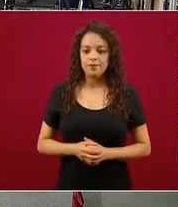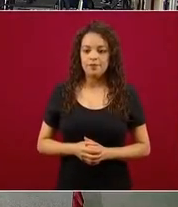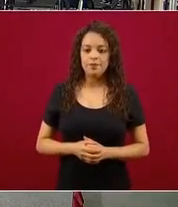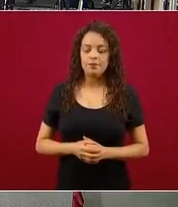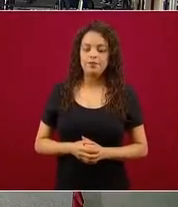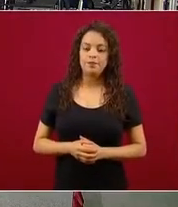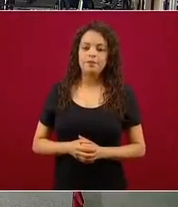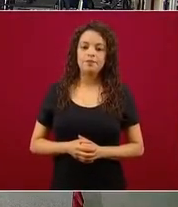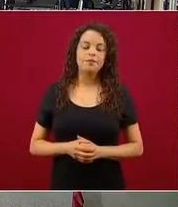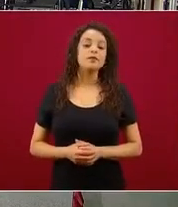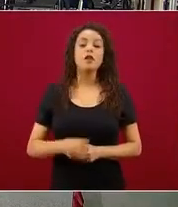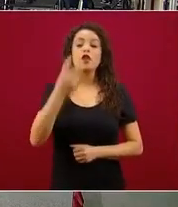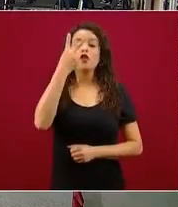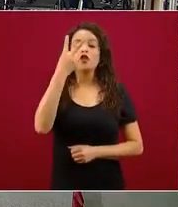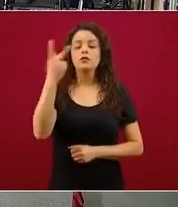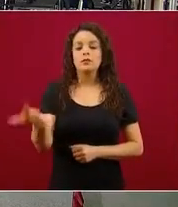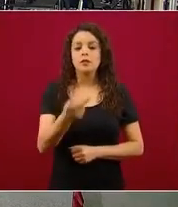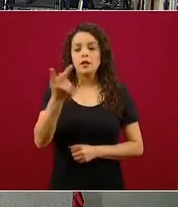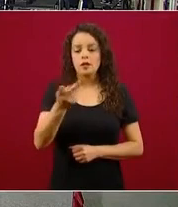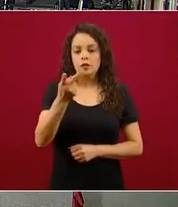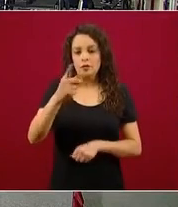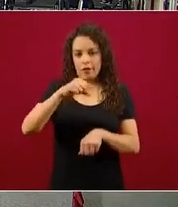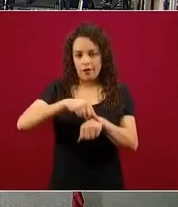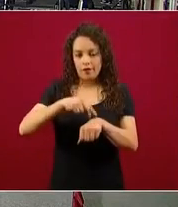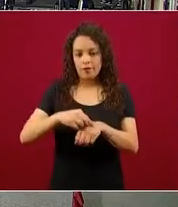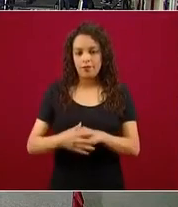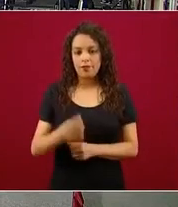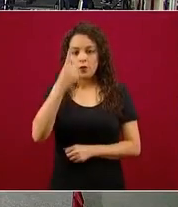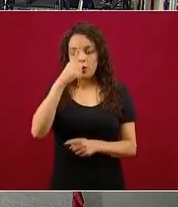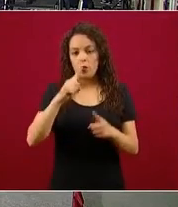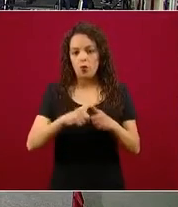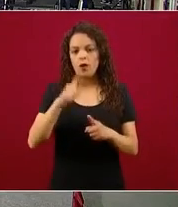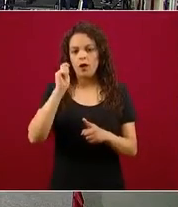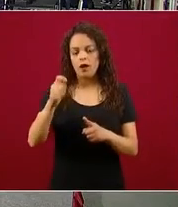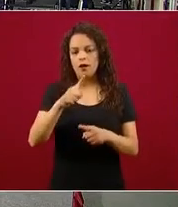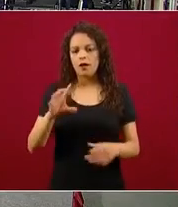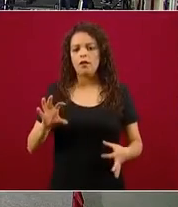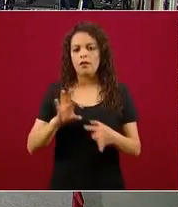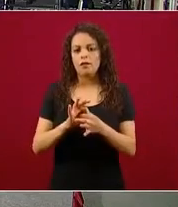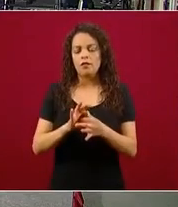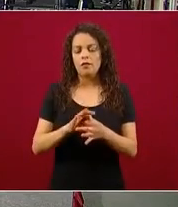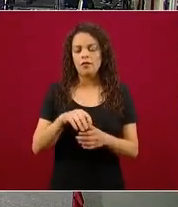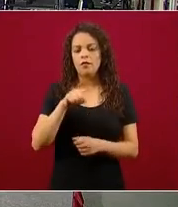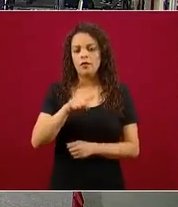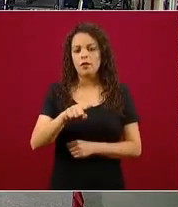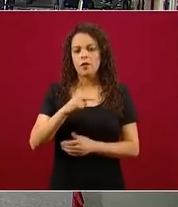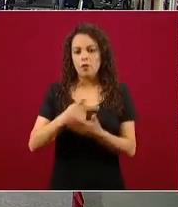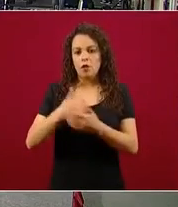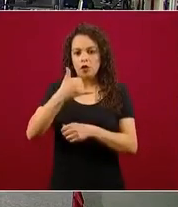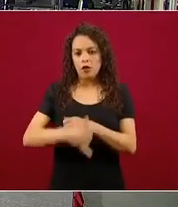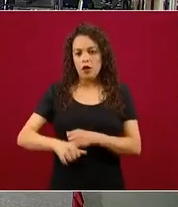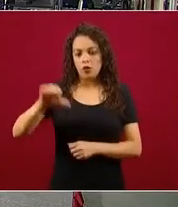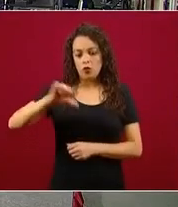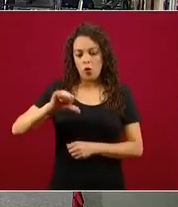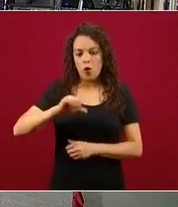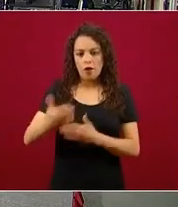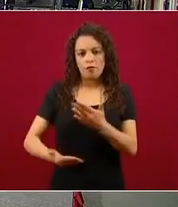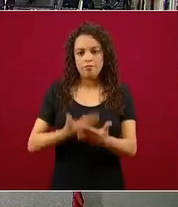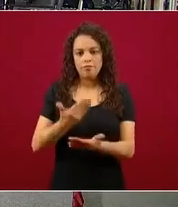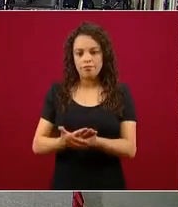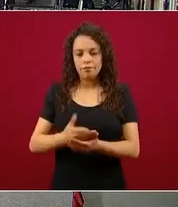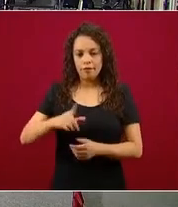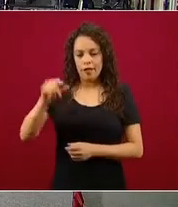Dos preguntas, doctor. Una relacionada con el proyecto que presentó la jefa de gobierno el día de hoy. Usted ayer, antes de que se fuera,